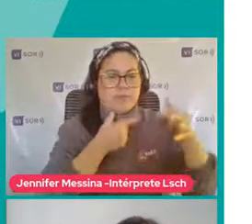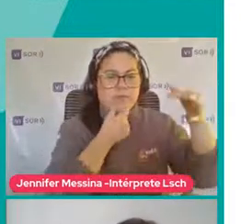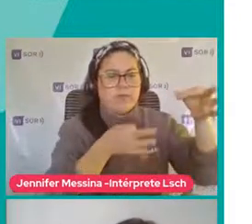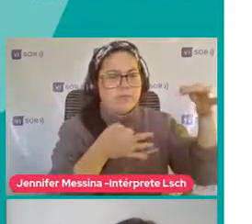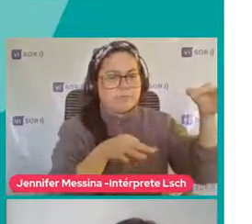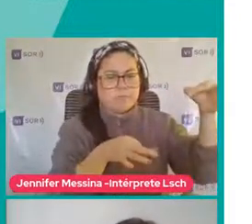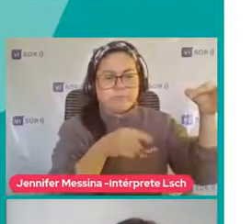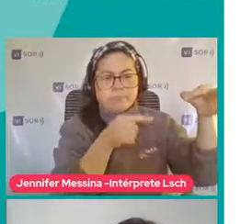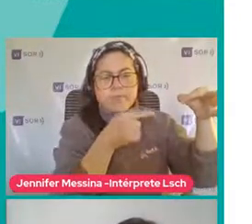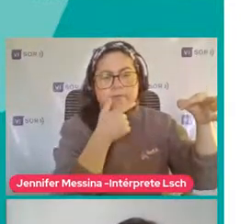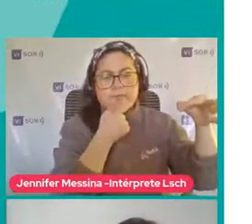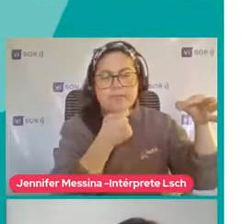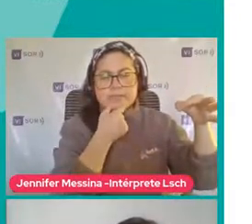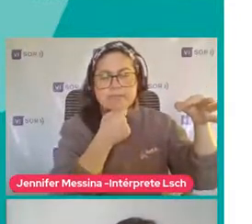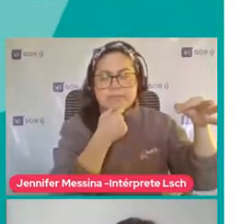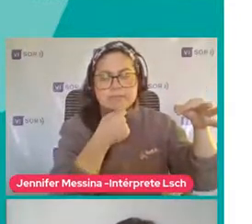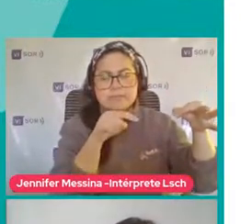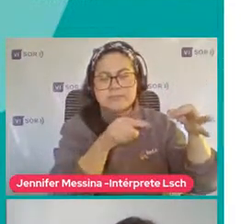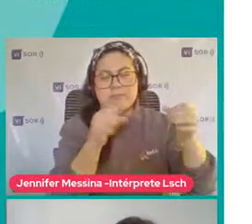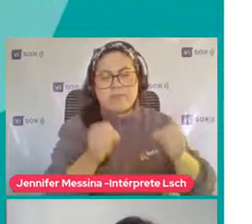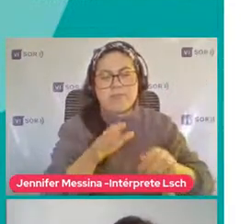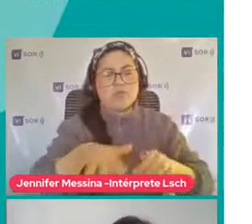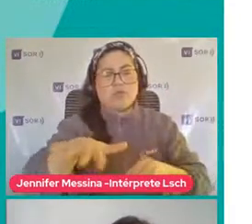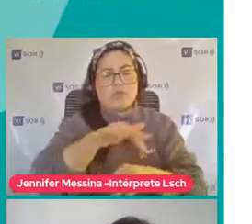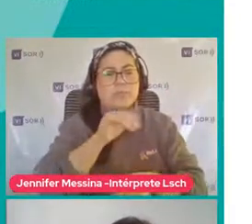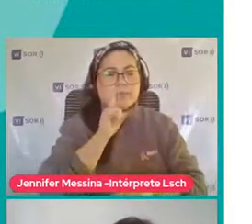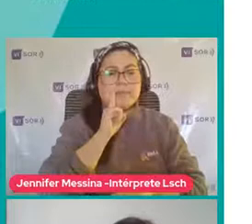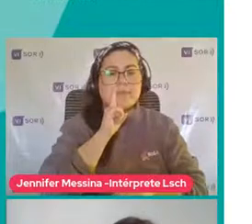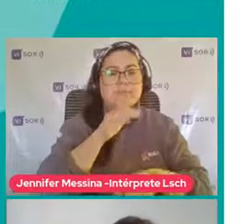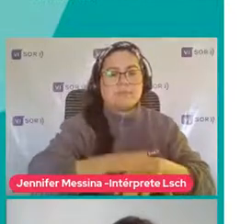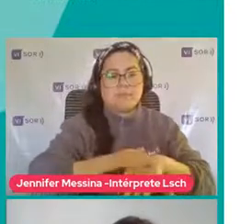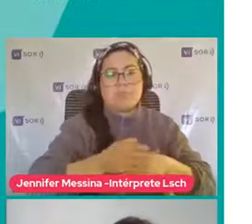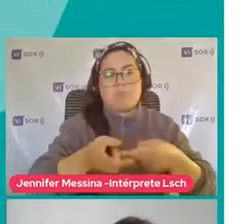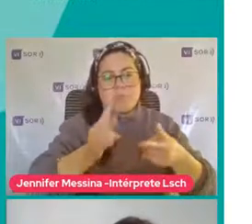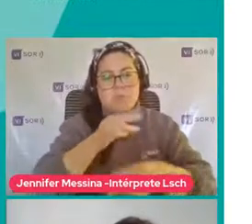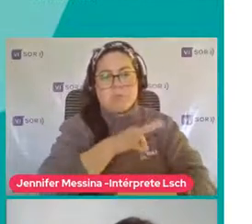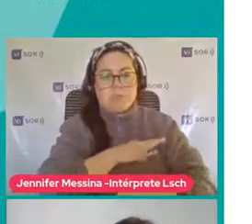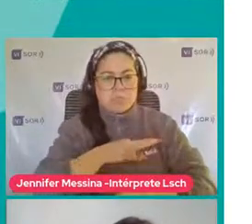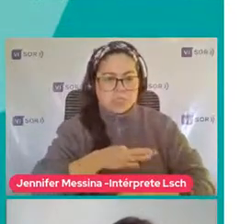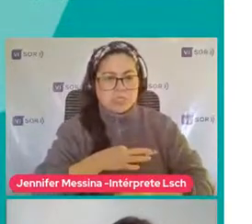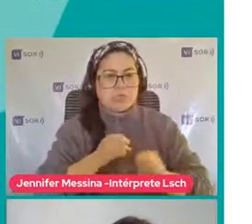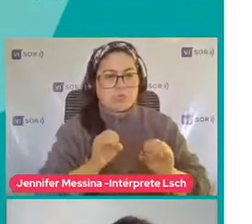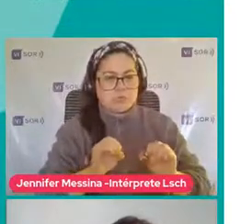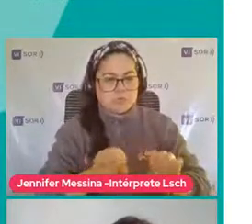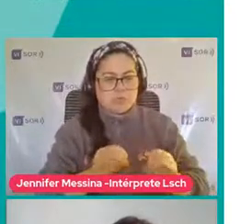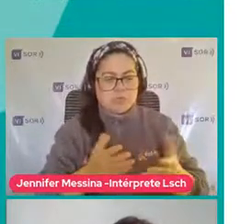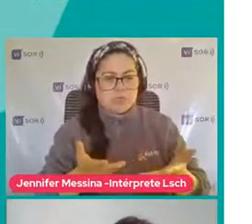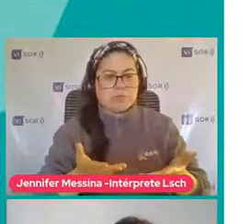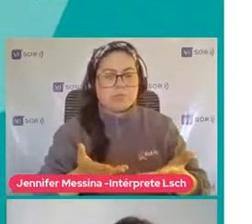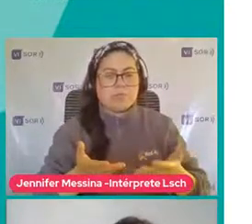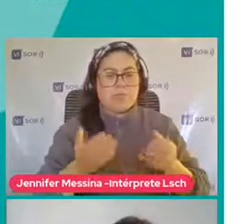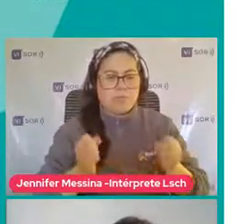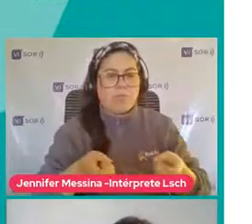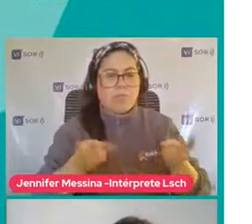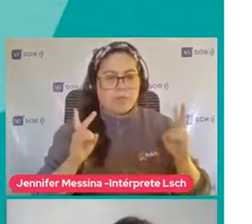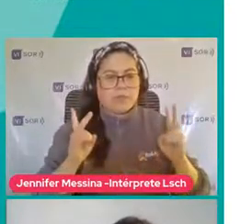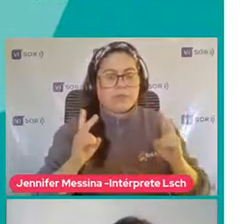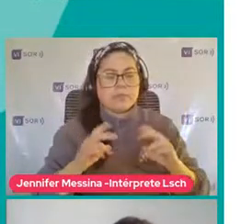utilizar Y que está a la mano De todos Está autorizado Por el ministerio Para poder utilizarlo Y está